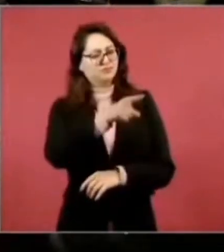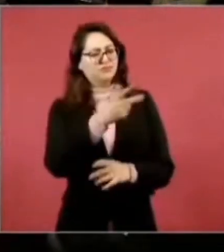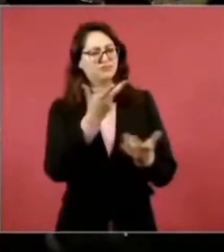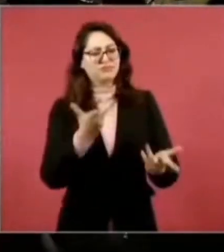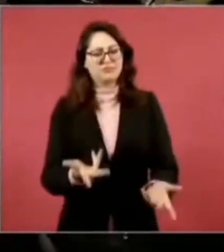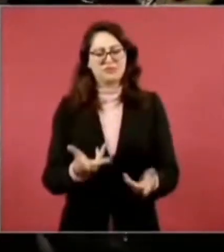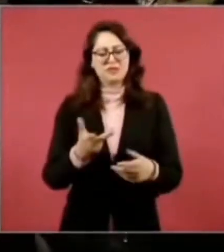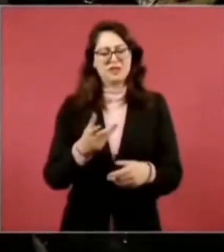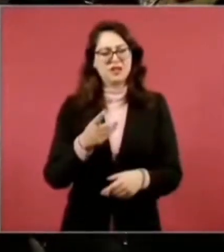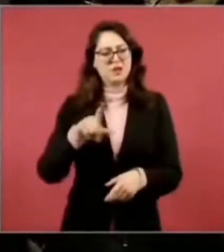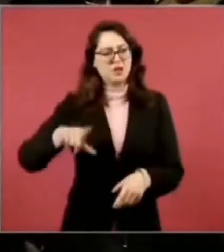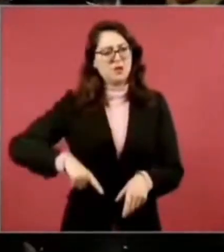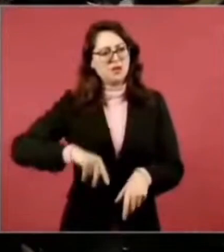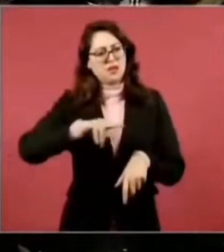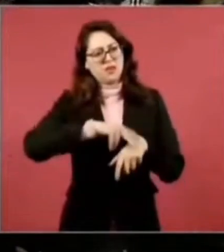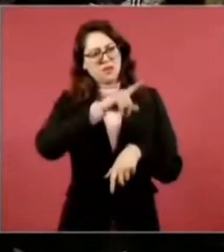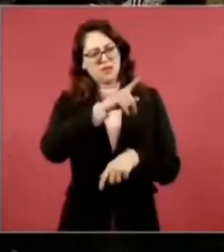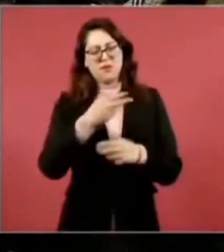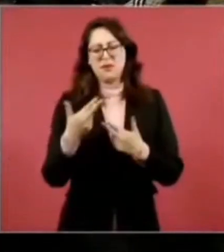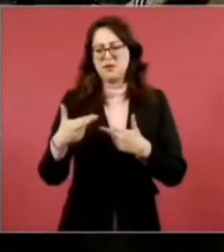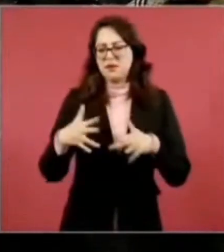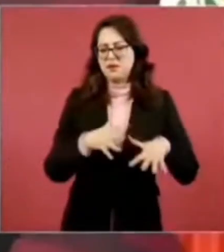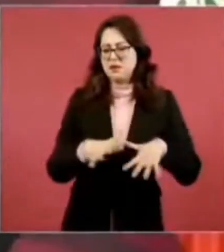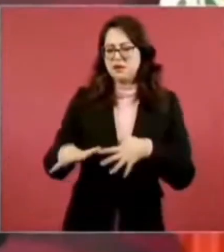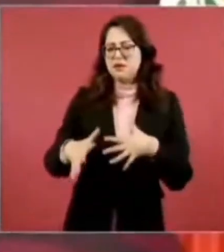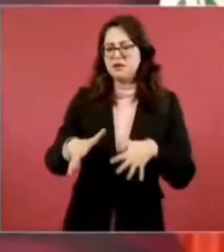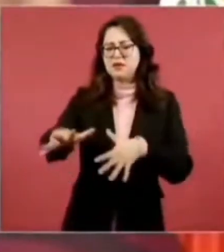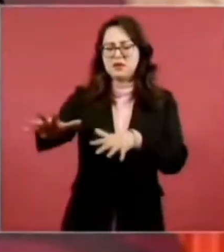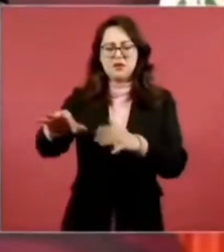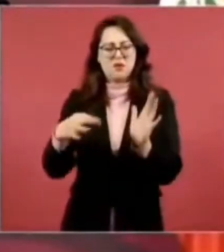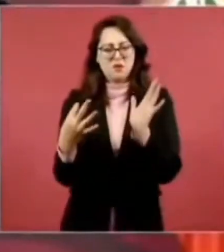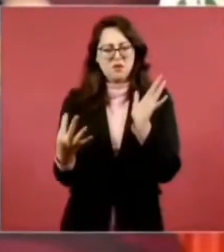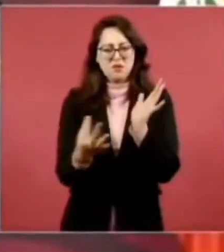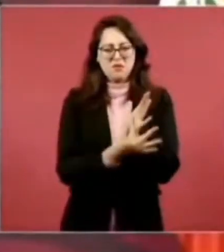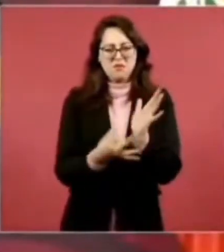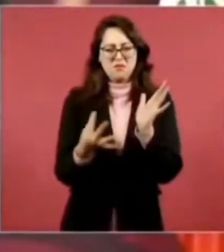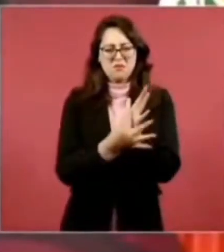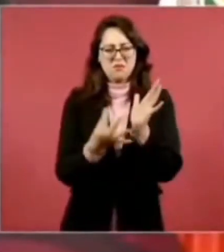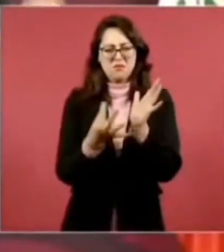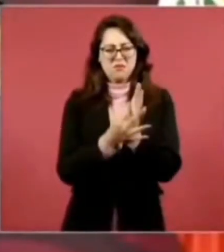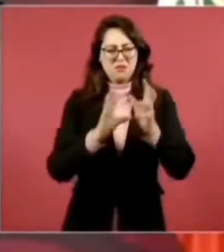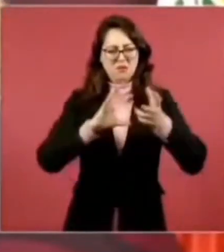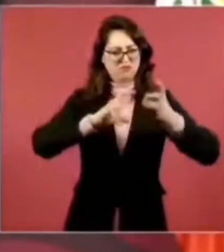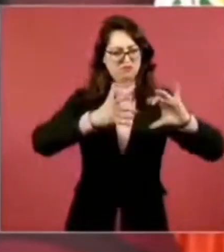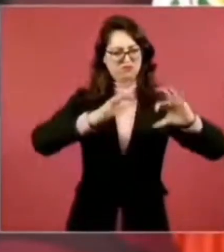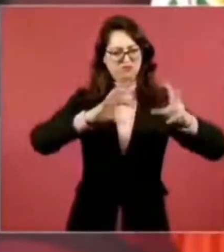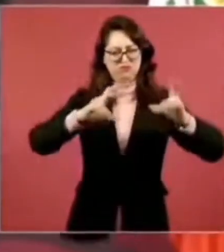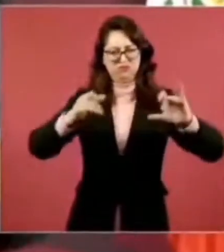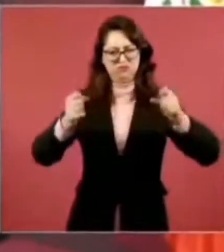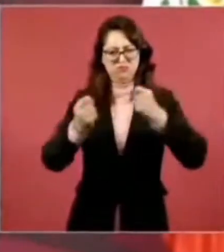con púas